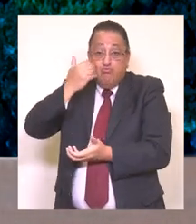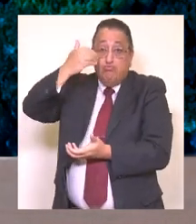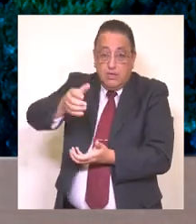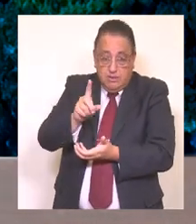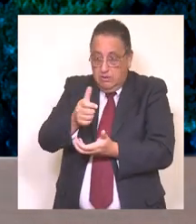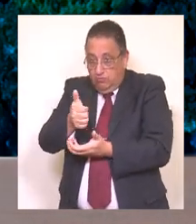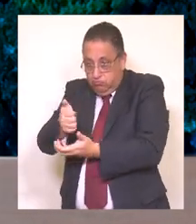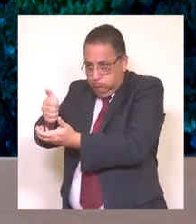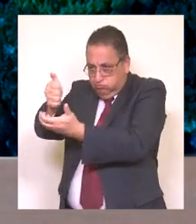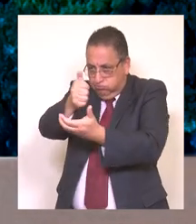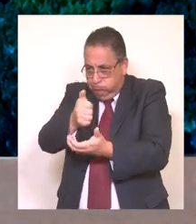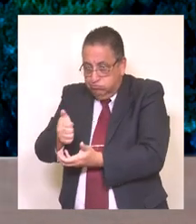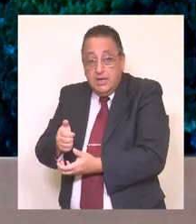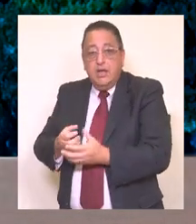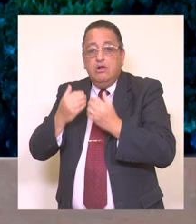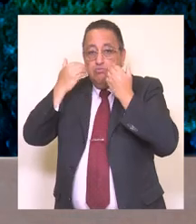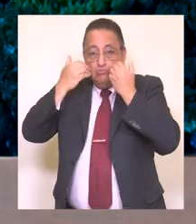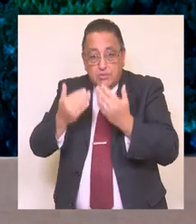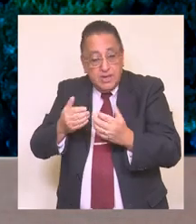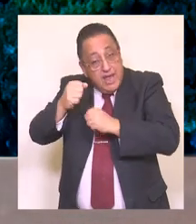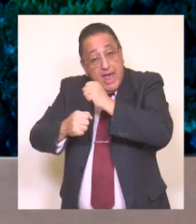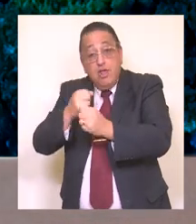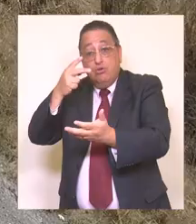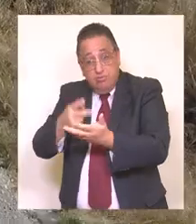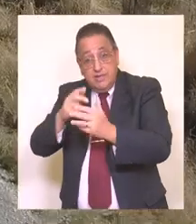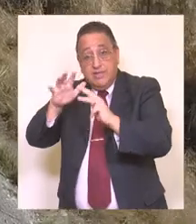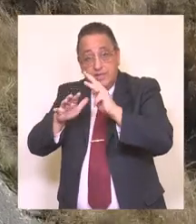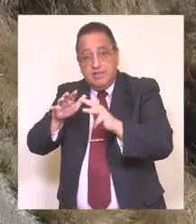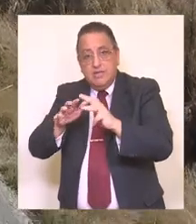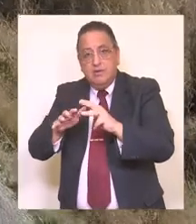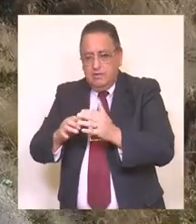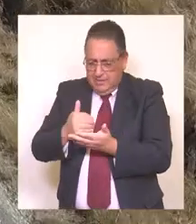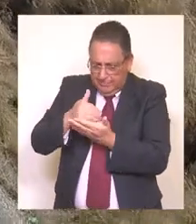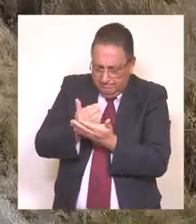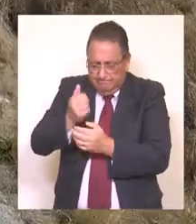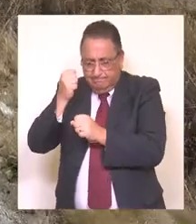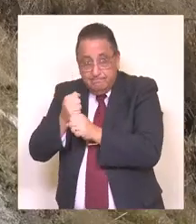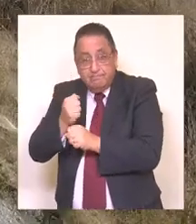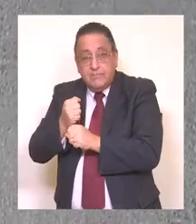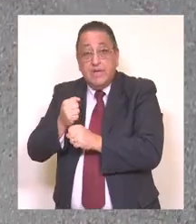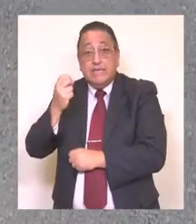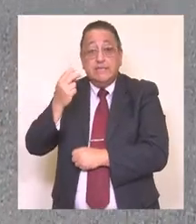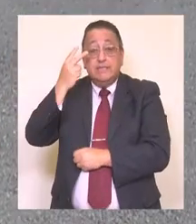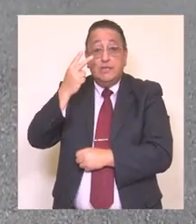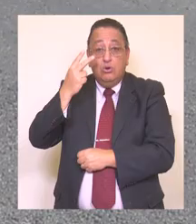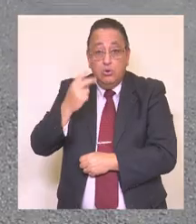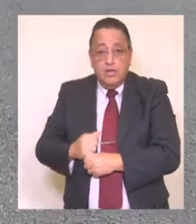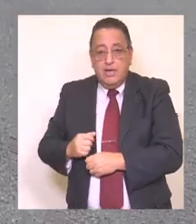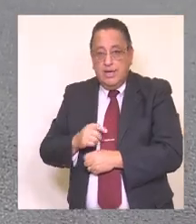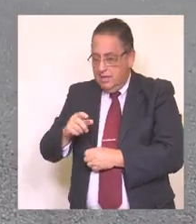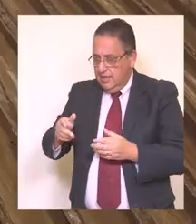segunda etapa de pavimentación de la ruta Mulchen-Quilaco, cuyo proyecto es financiado principalmente